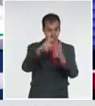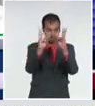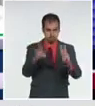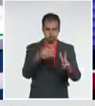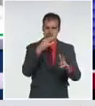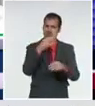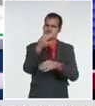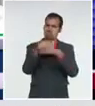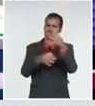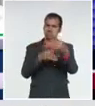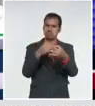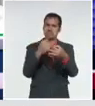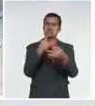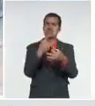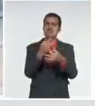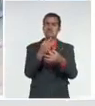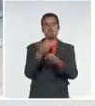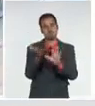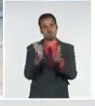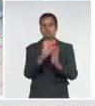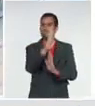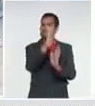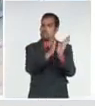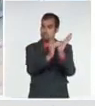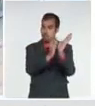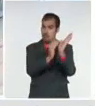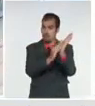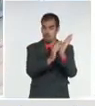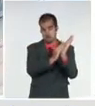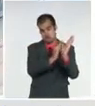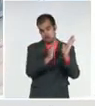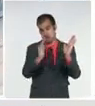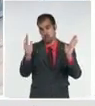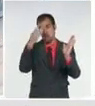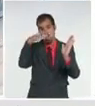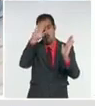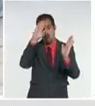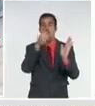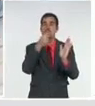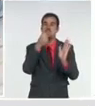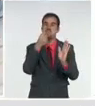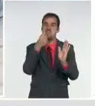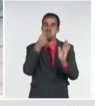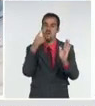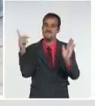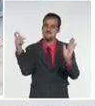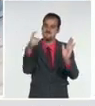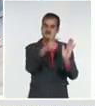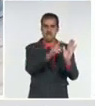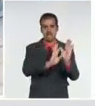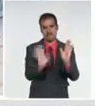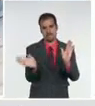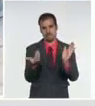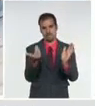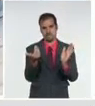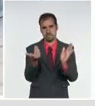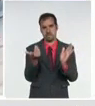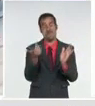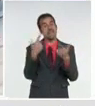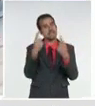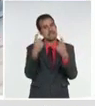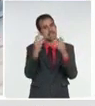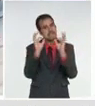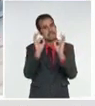Pasarán meses para que Cuba quede completamente inmunizada. No basta con poner el hombro. Hay que